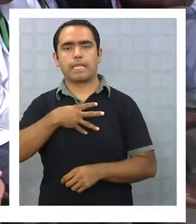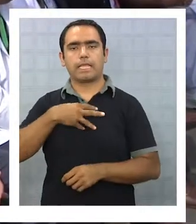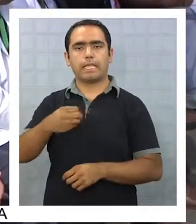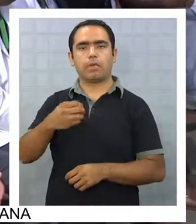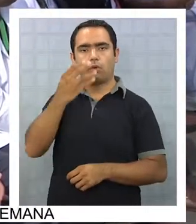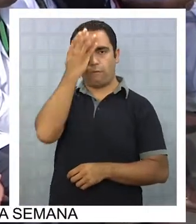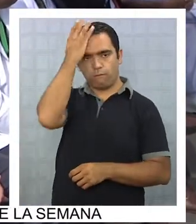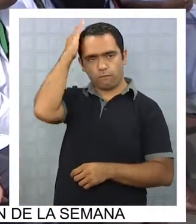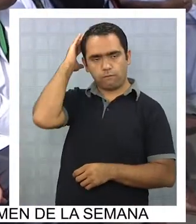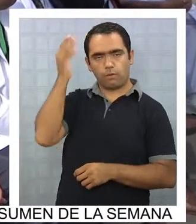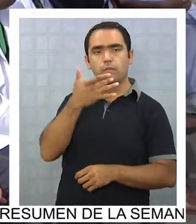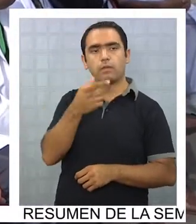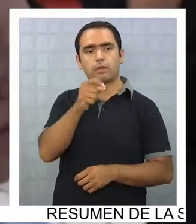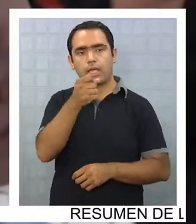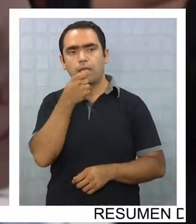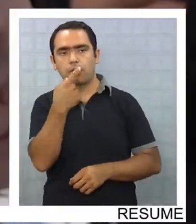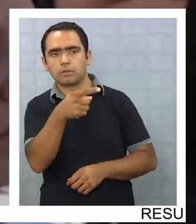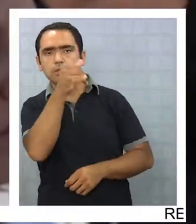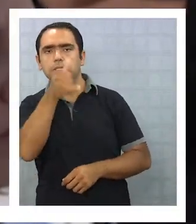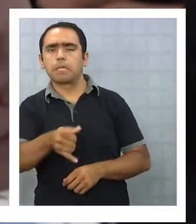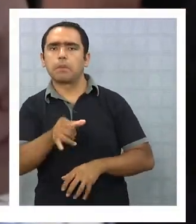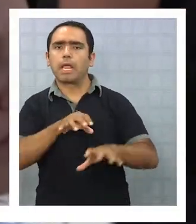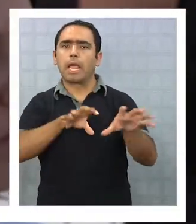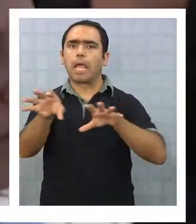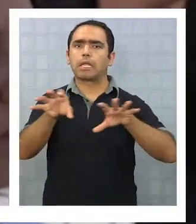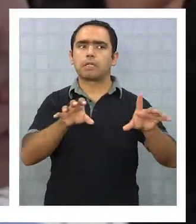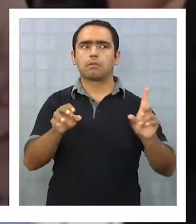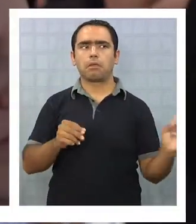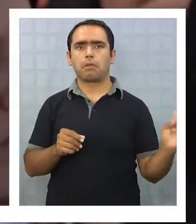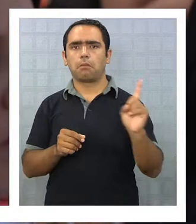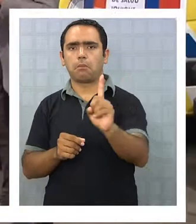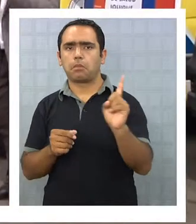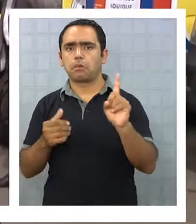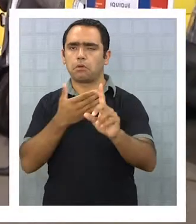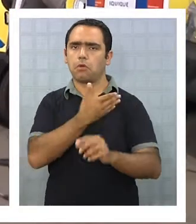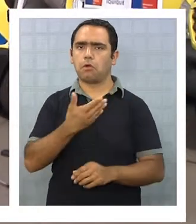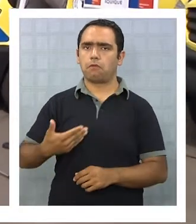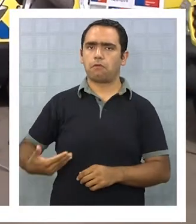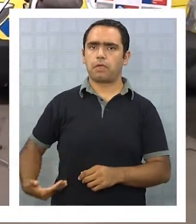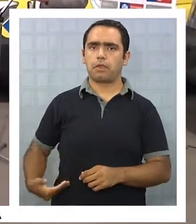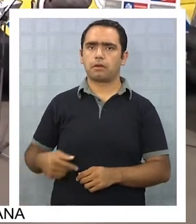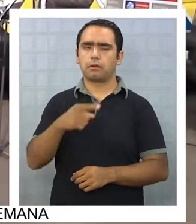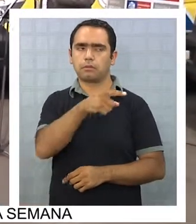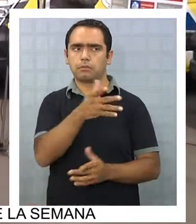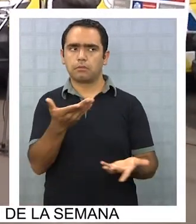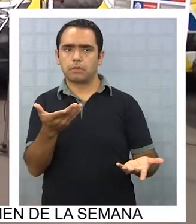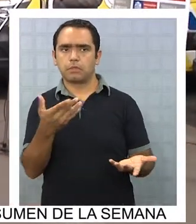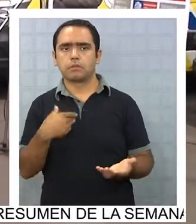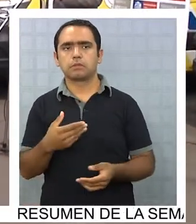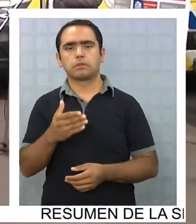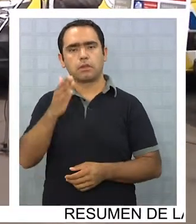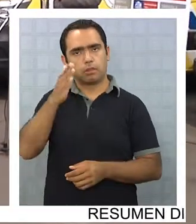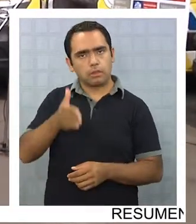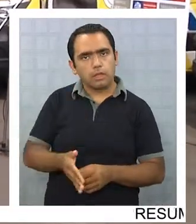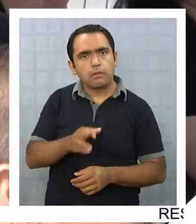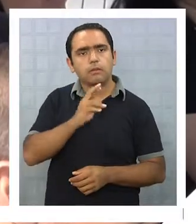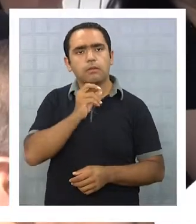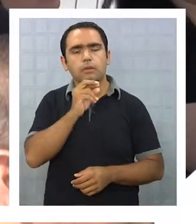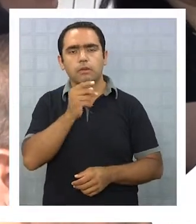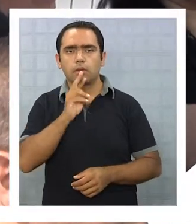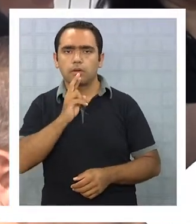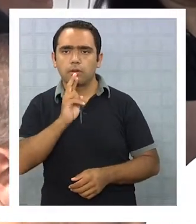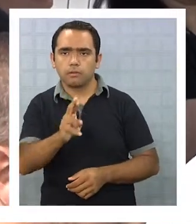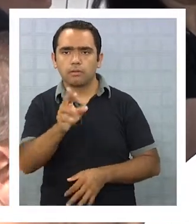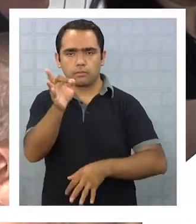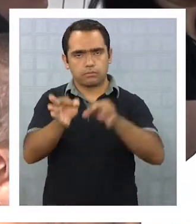quien acusó participa activamente en actividades oficiales de gobierno, reclamación que tendrá que ser respondida por la Contraloría